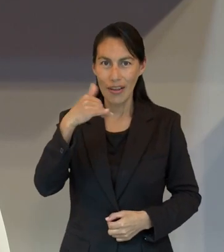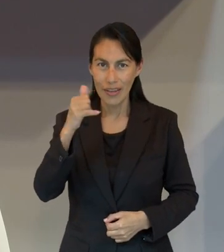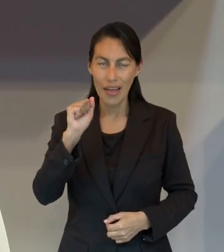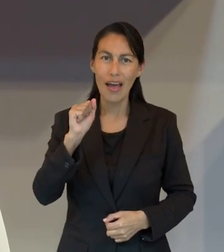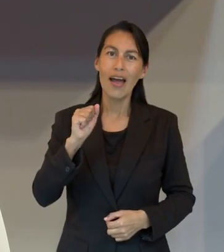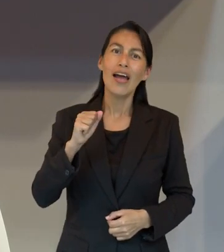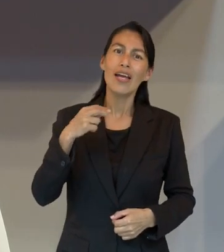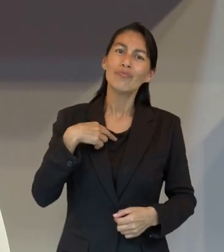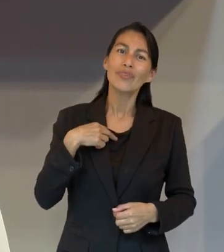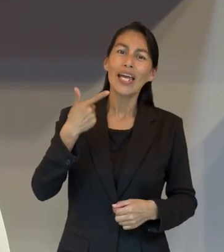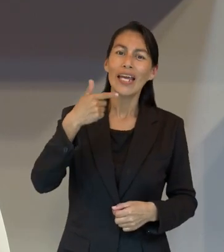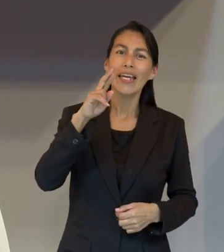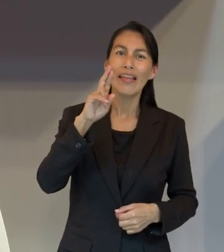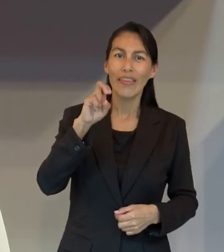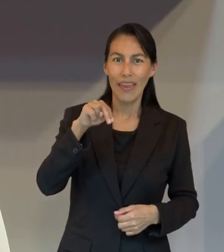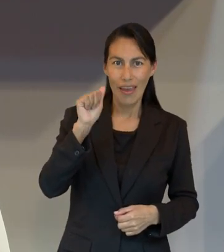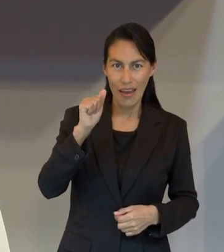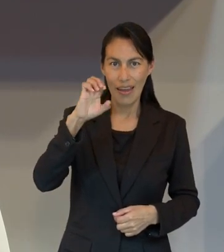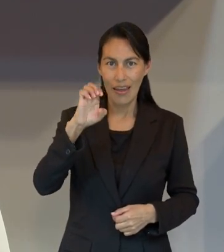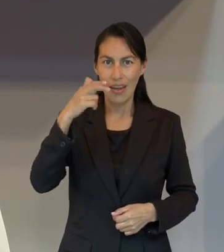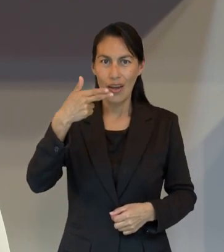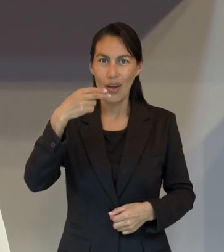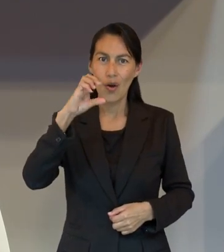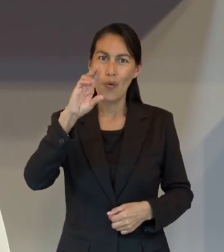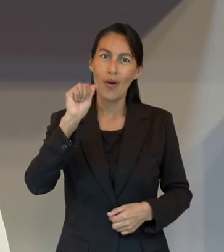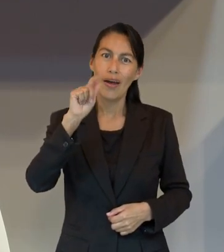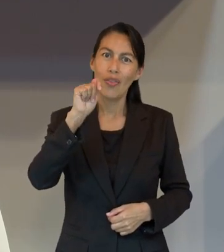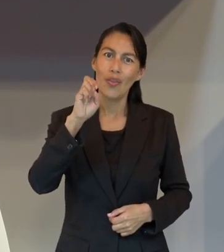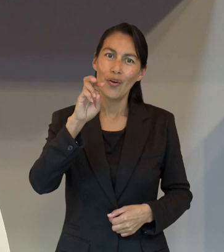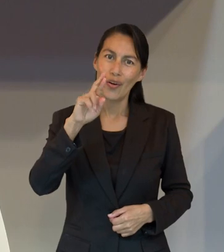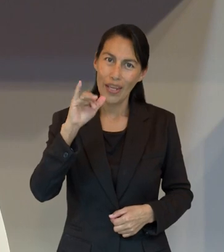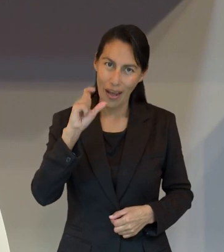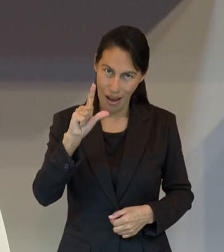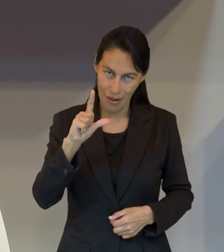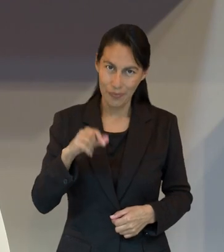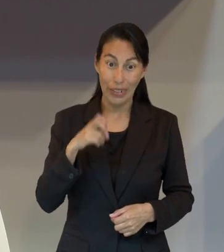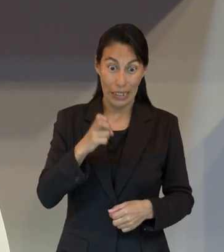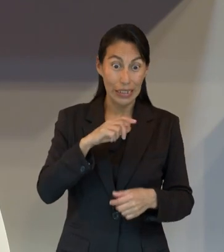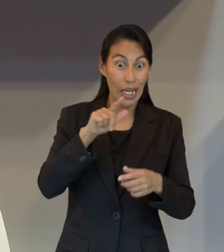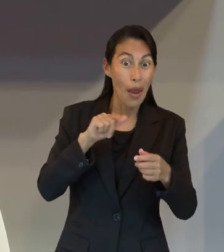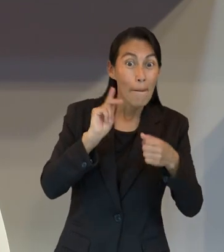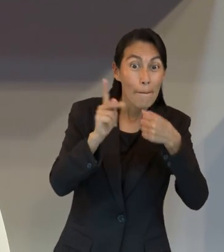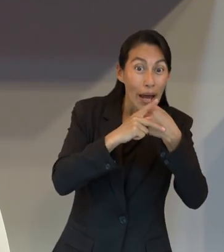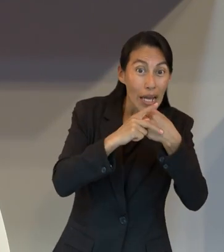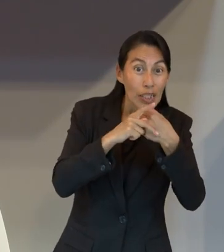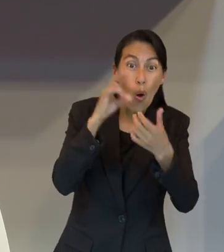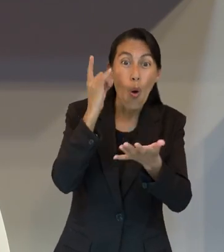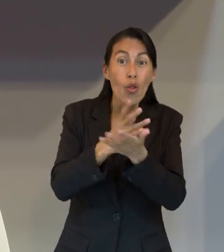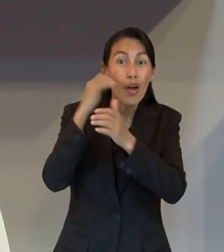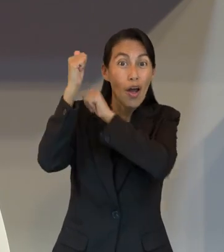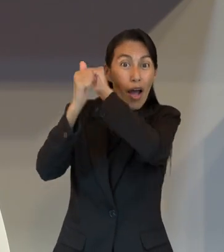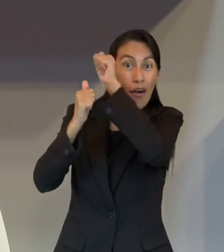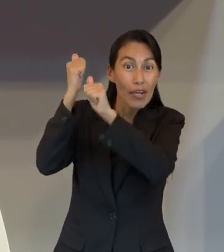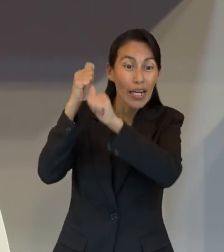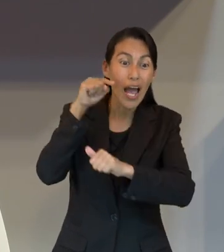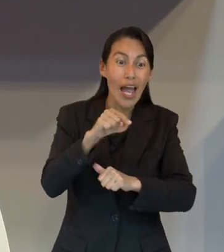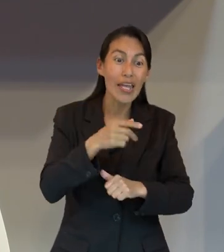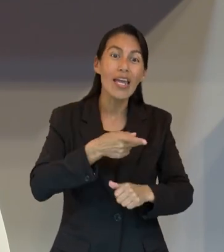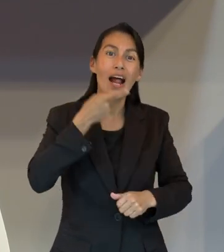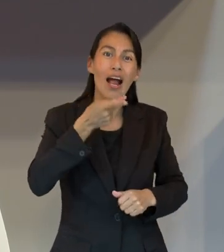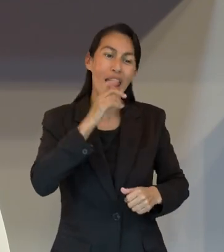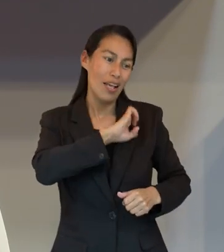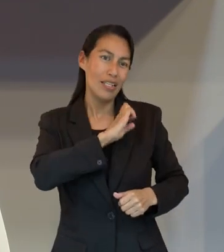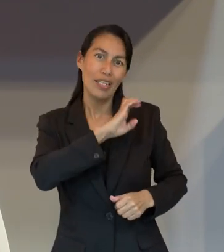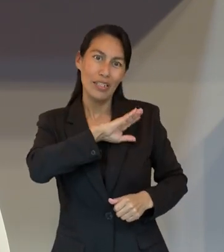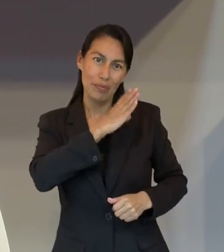Brígido y el traje típico que yo traigo es de Guinea Ecuatorial. Por cierto, Guinea Ecuatorial es el único país en África en el que se habla español.